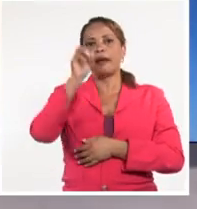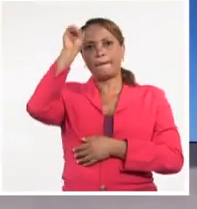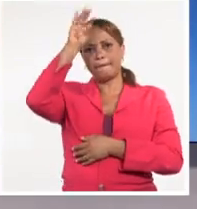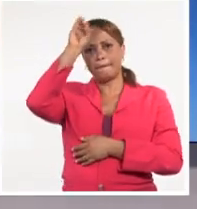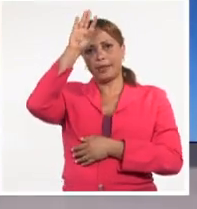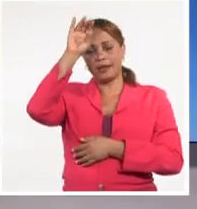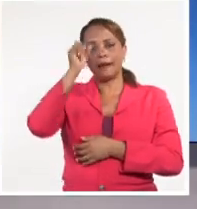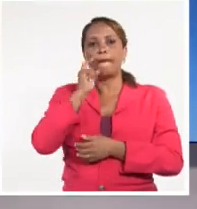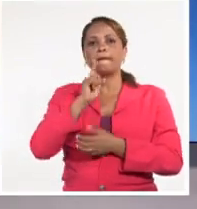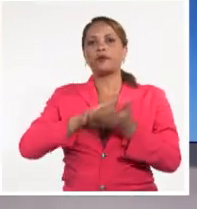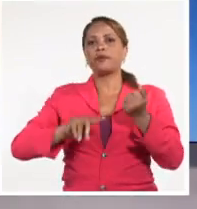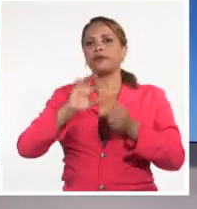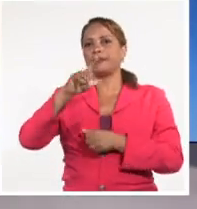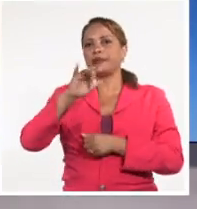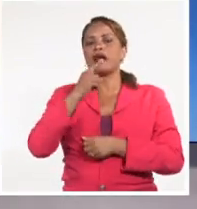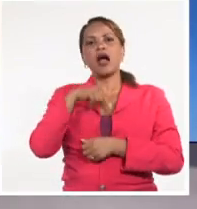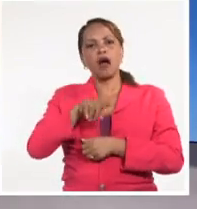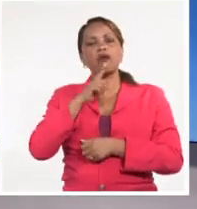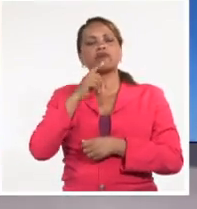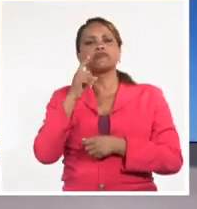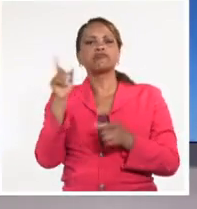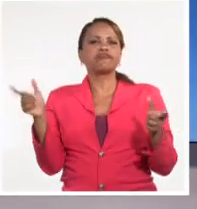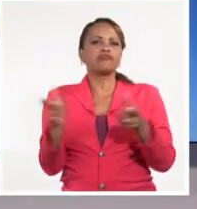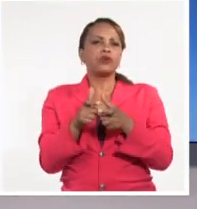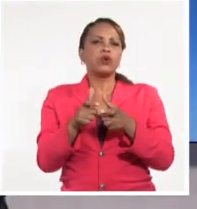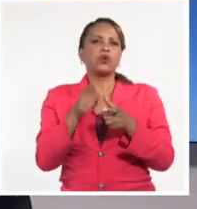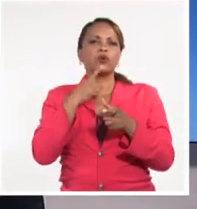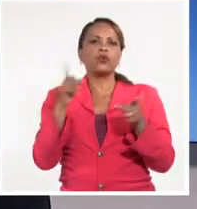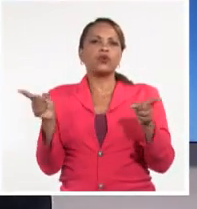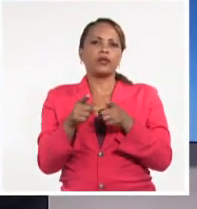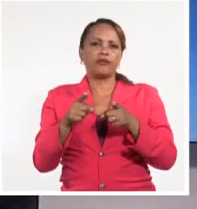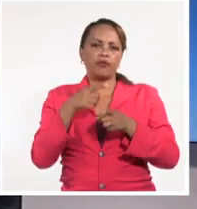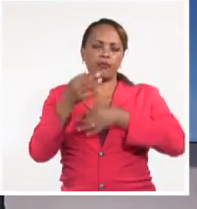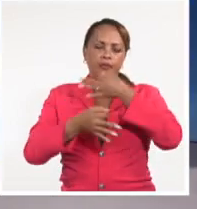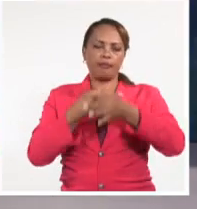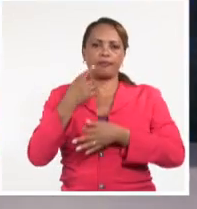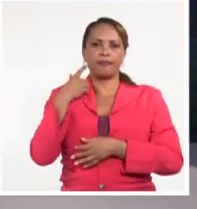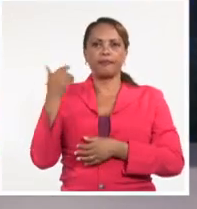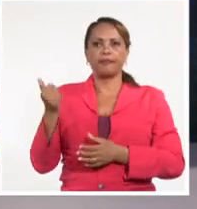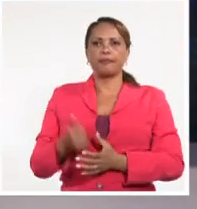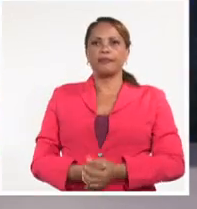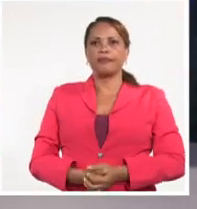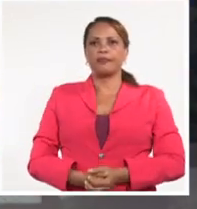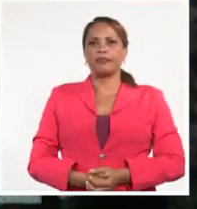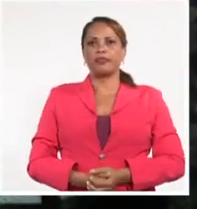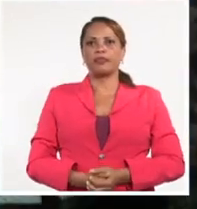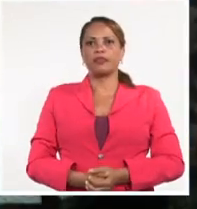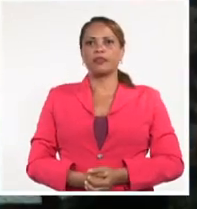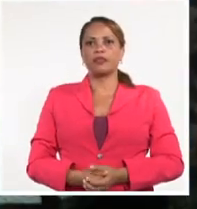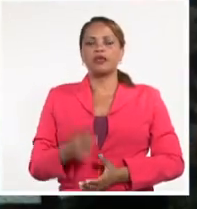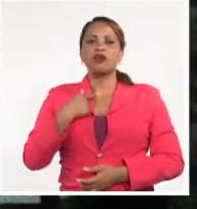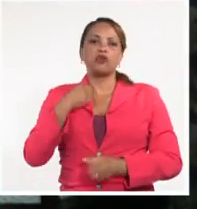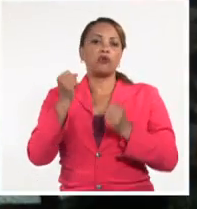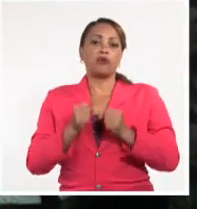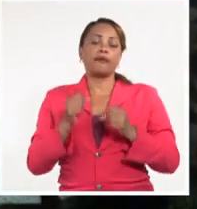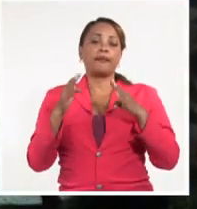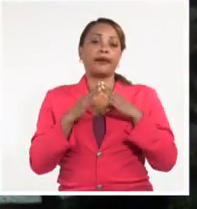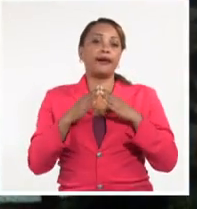Río. Aquí les traigo un breve resumen de lo que ocurrió allí en Pinar del Río. Adelante. Yo estaba en mi casa,